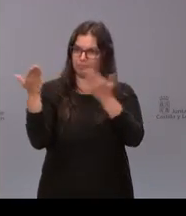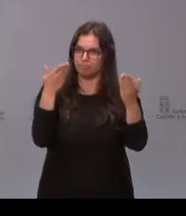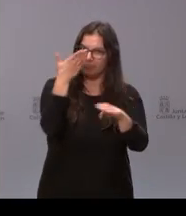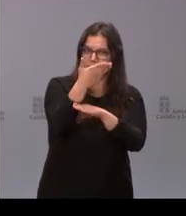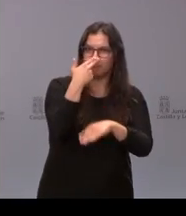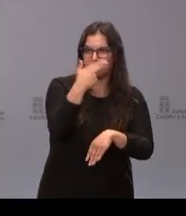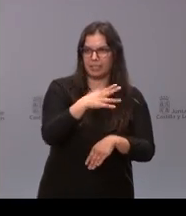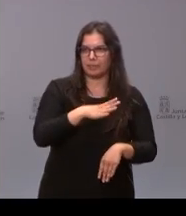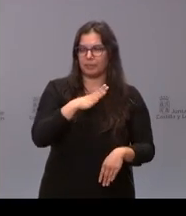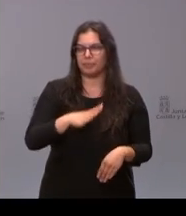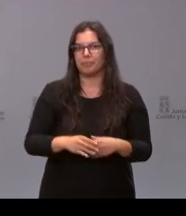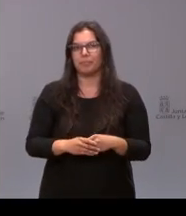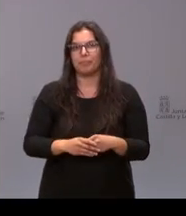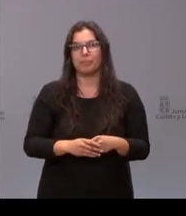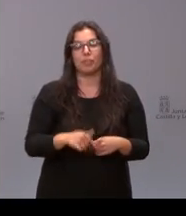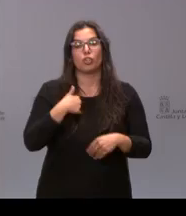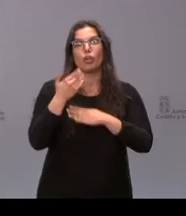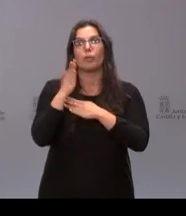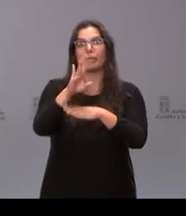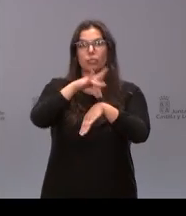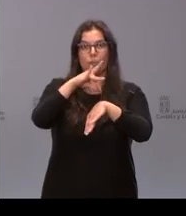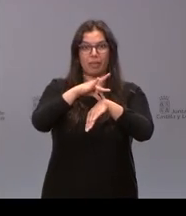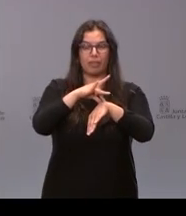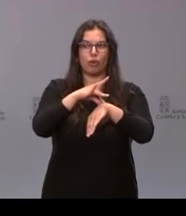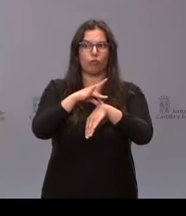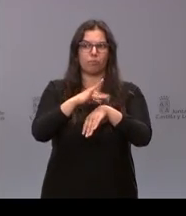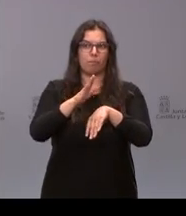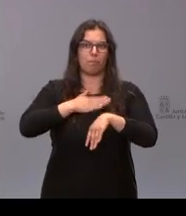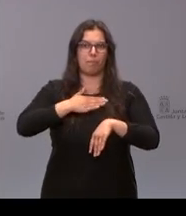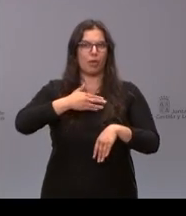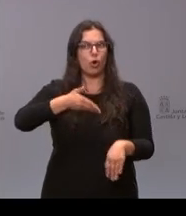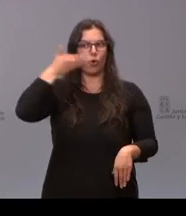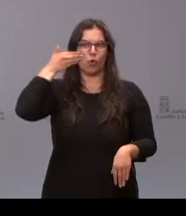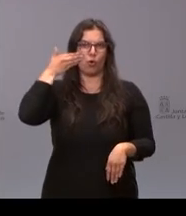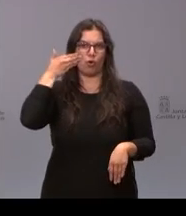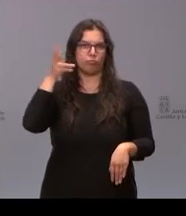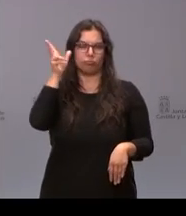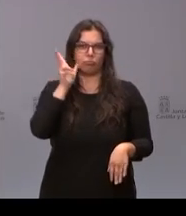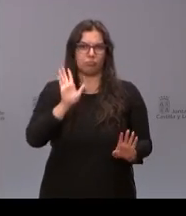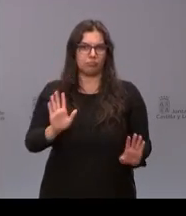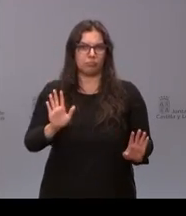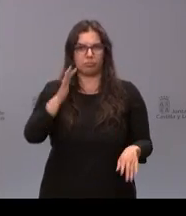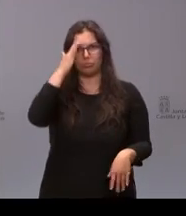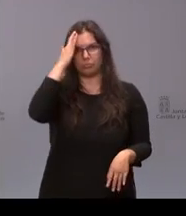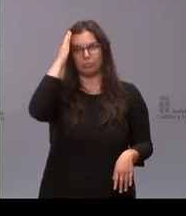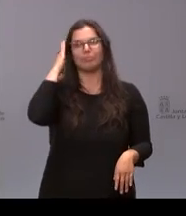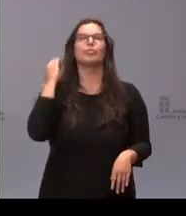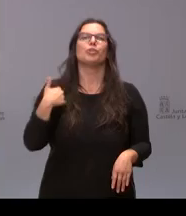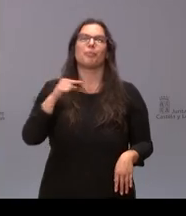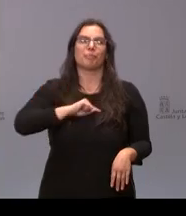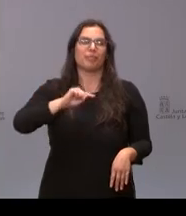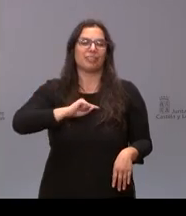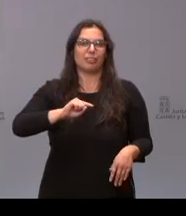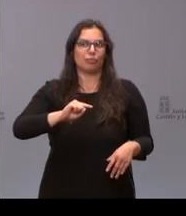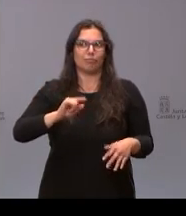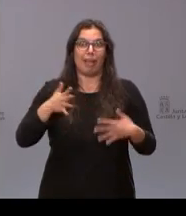es un honor representar a los médicos a la medicina aquí podéis comprender la alegría y el honor